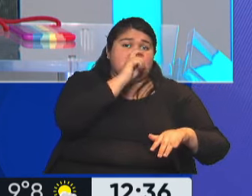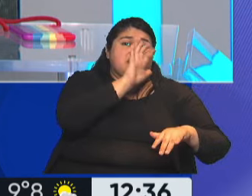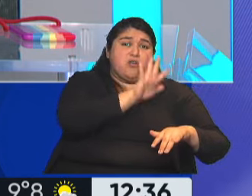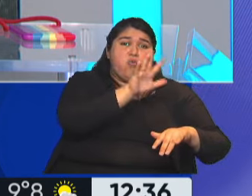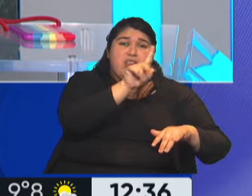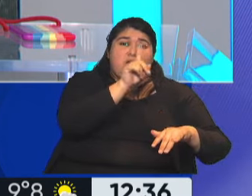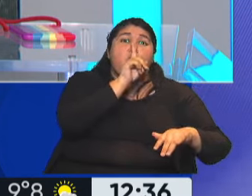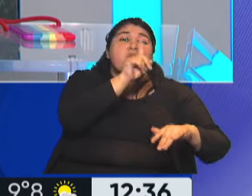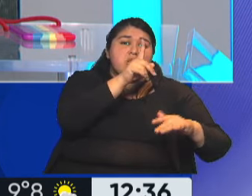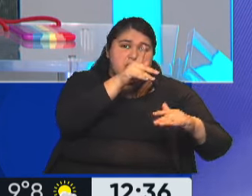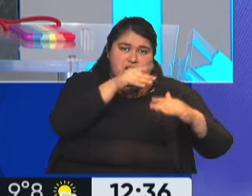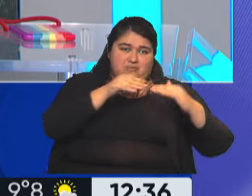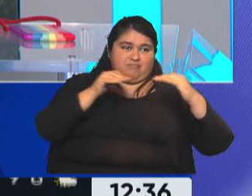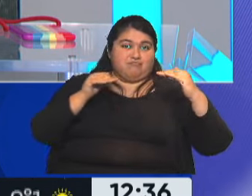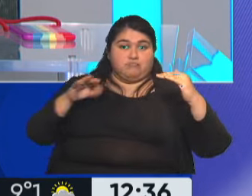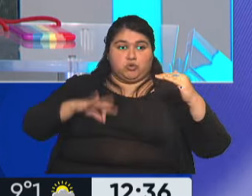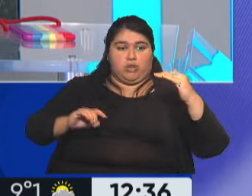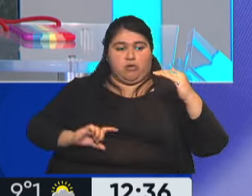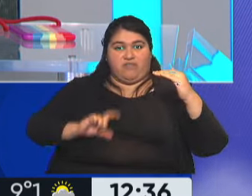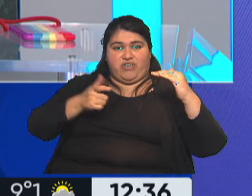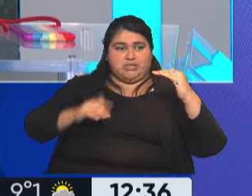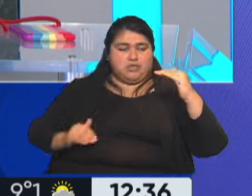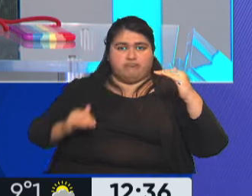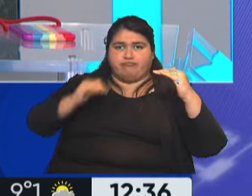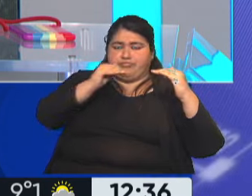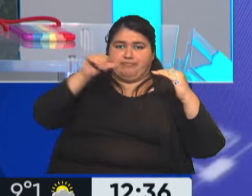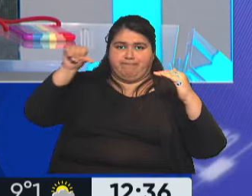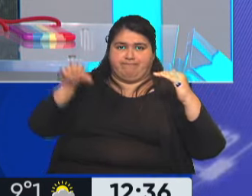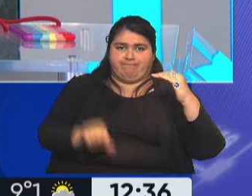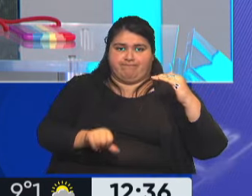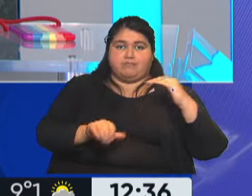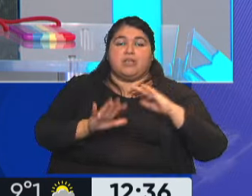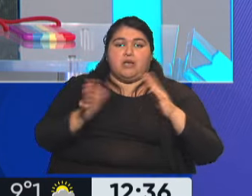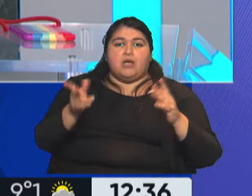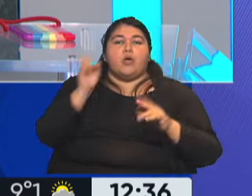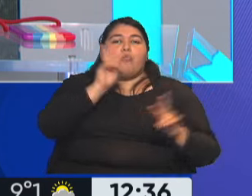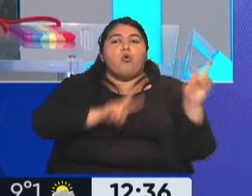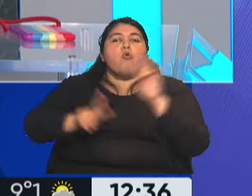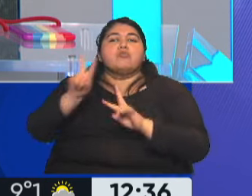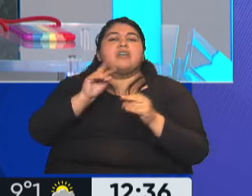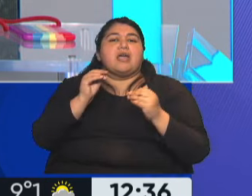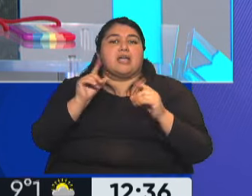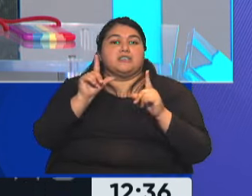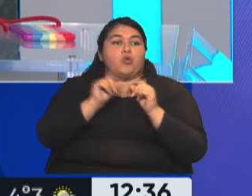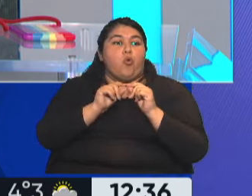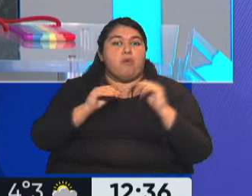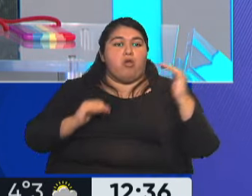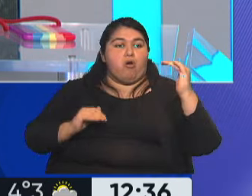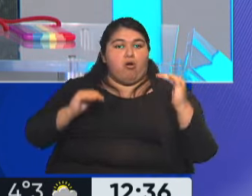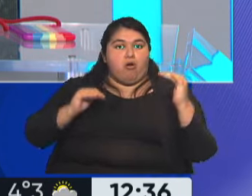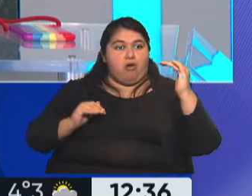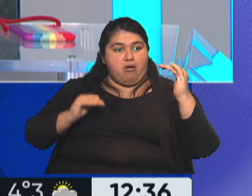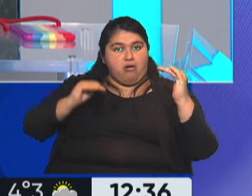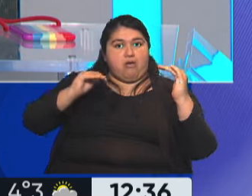Entonces, esa brecha es muy grande, la intención es acercar estos dos números, por eso ahora